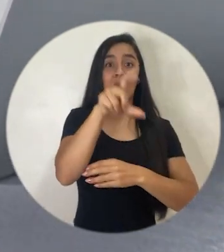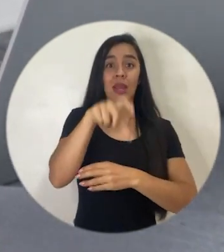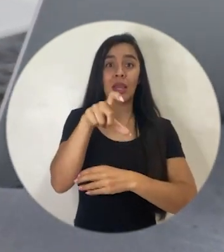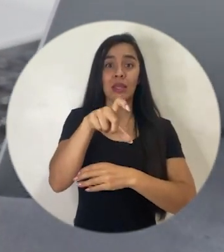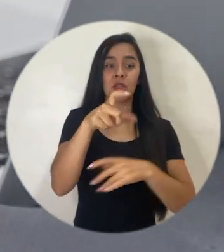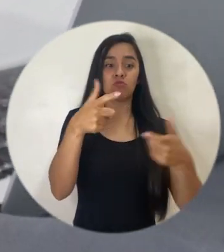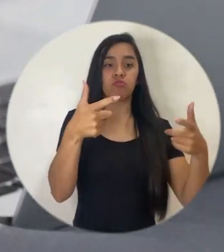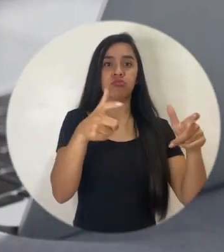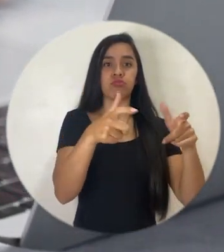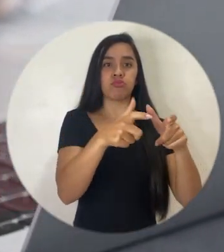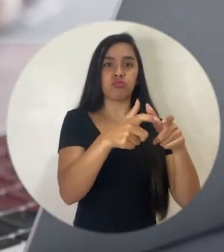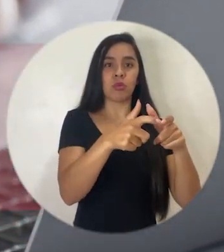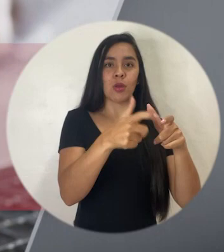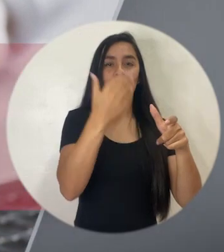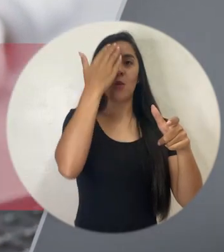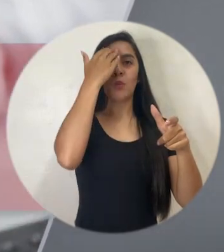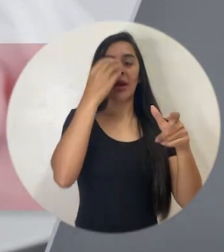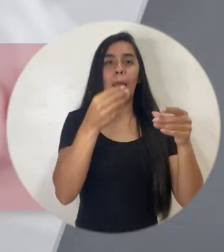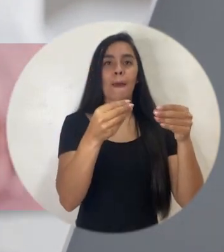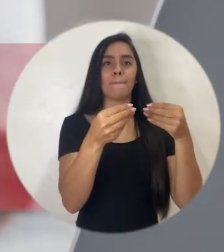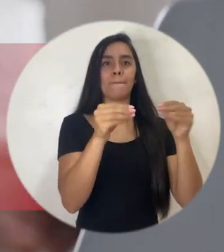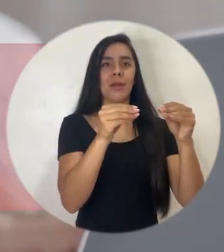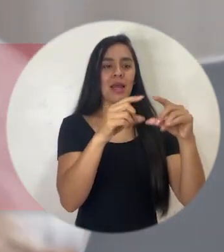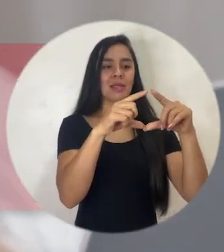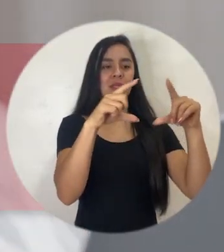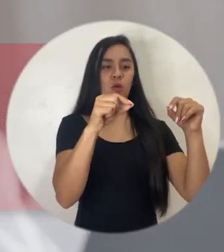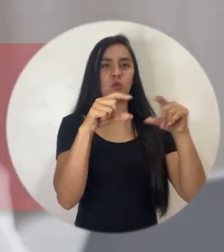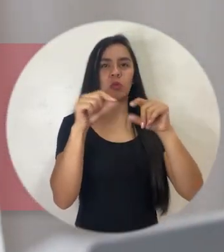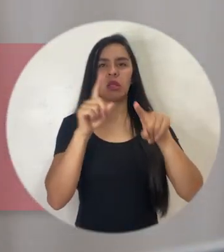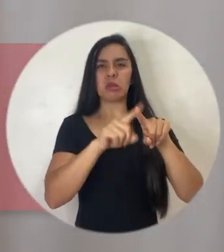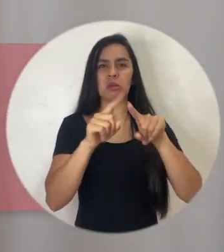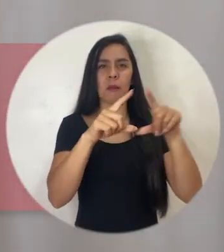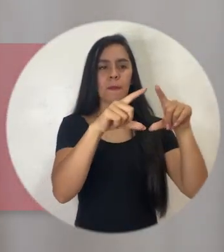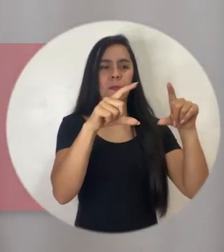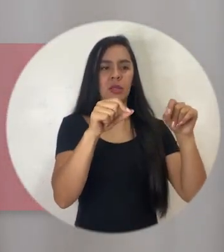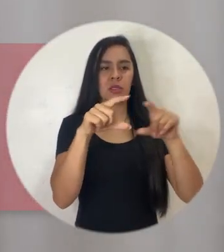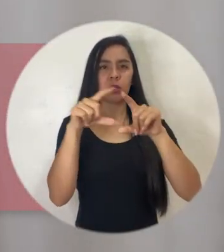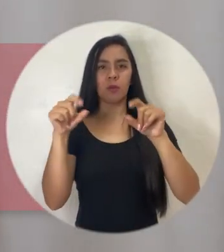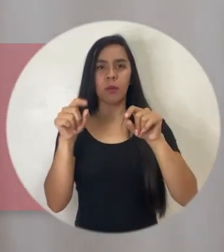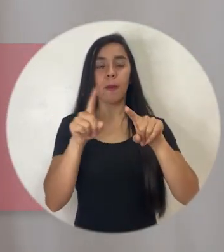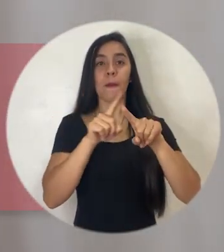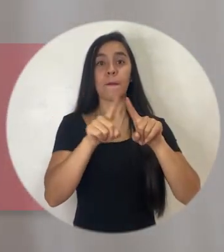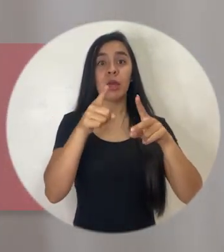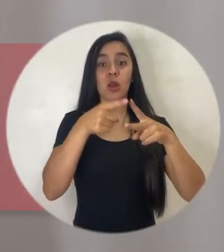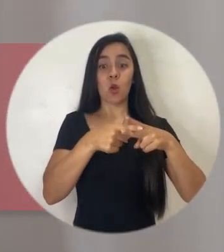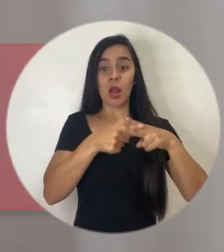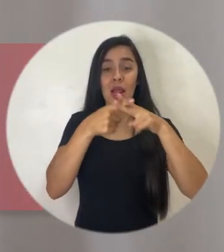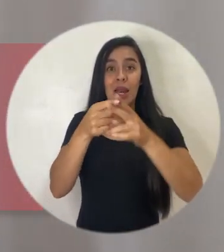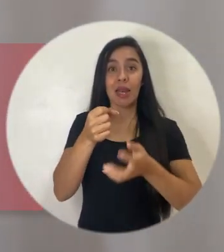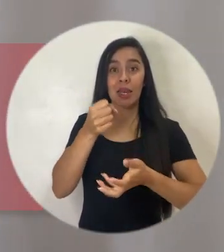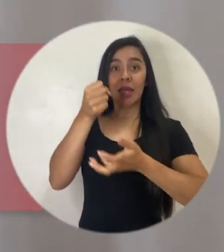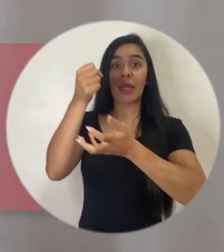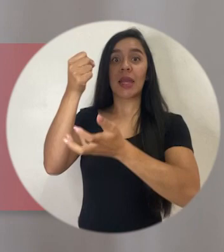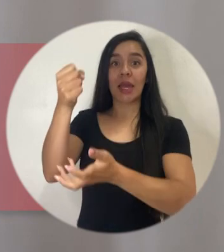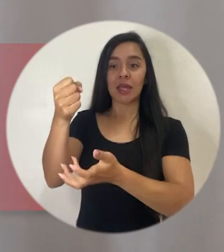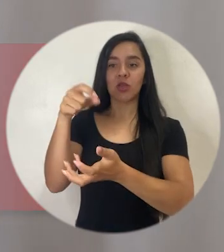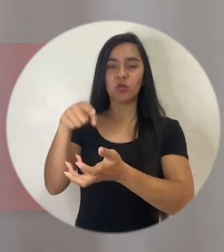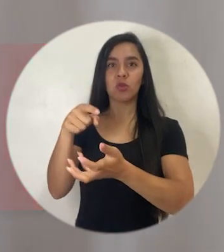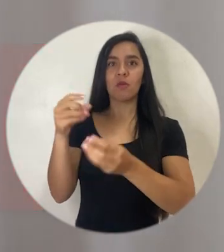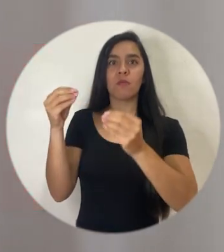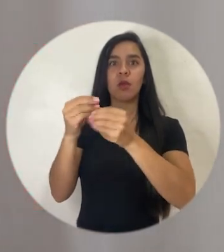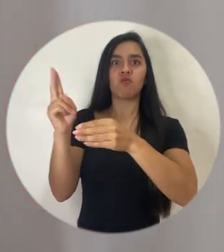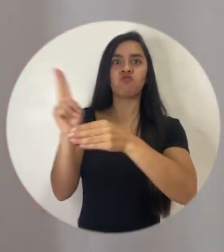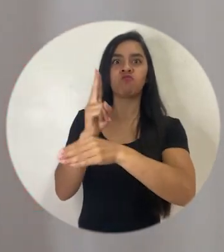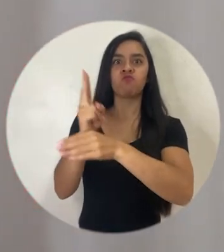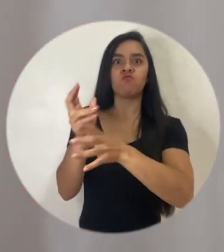tarjetas se redujo en términos de la cantidad de plásticos, de distintos plásticos, pero el volumen de crédito